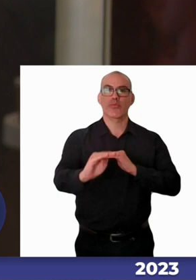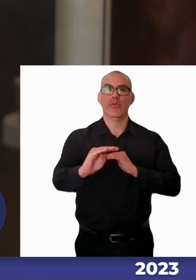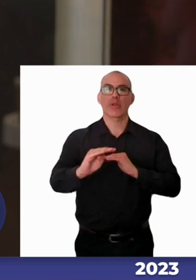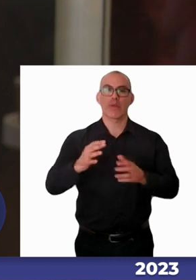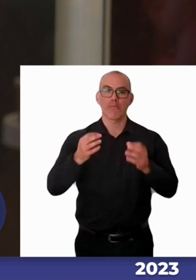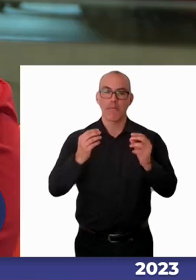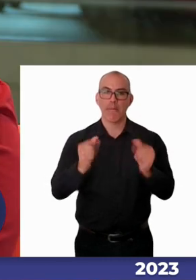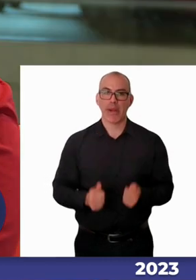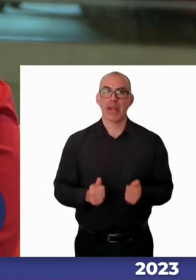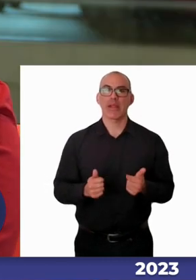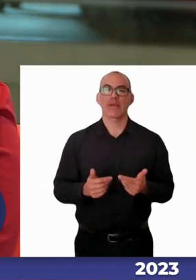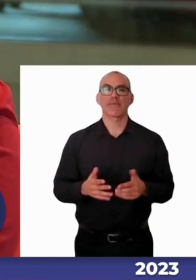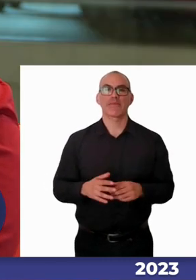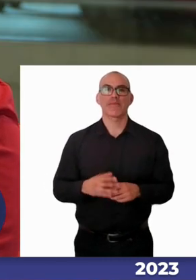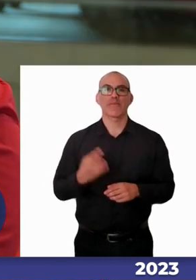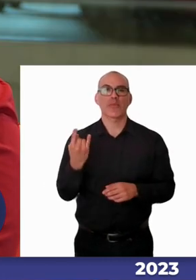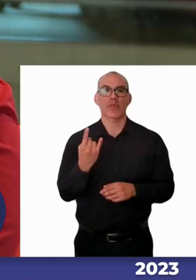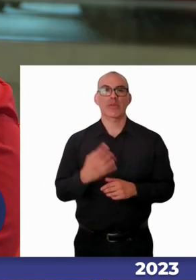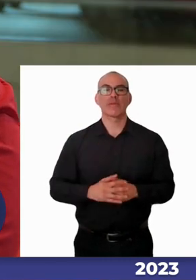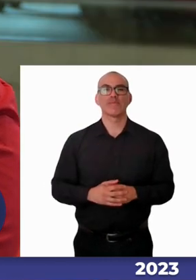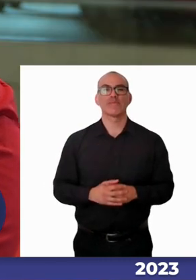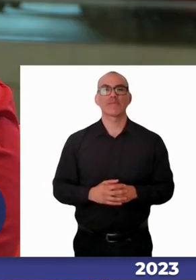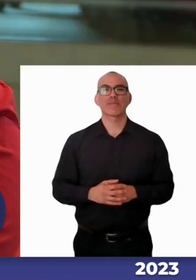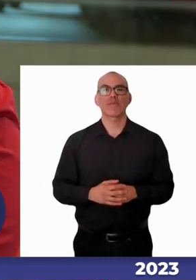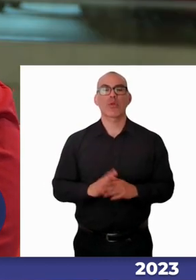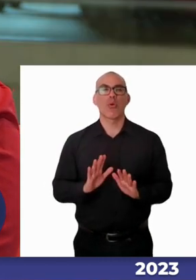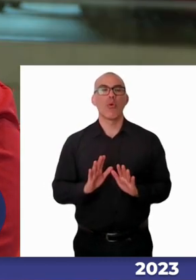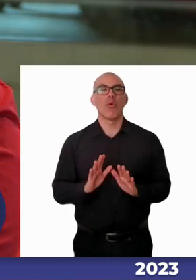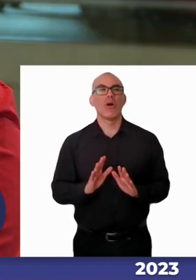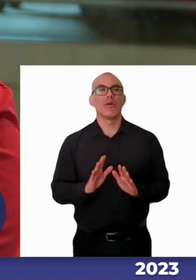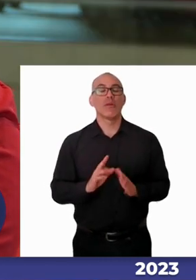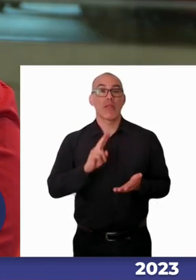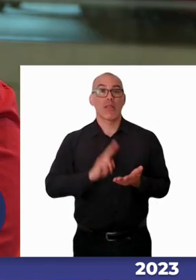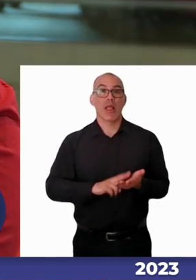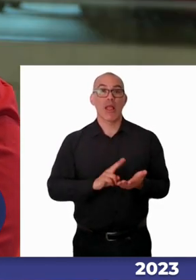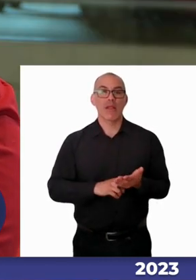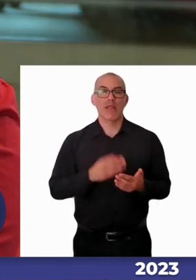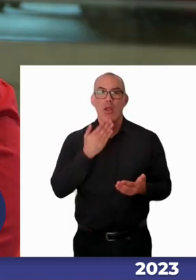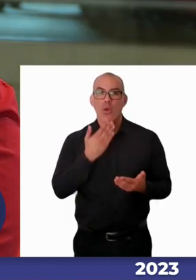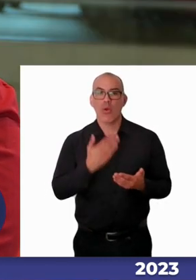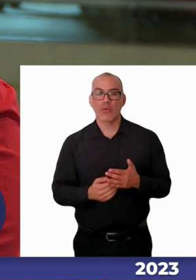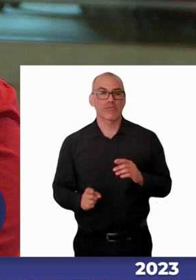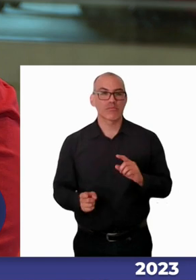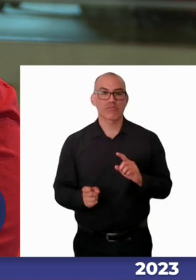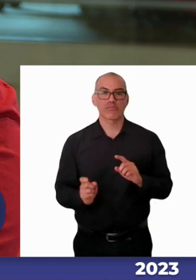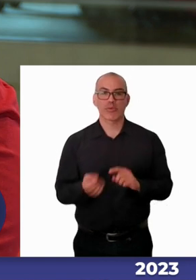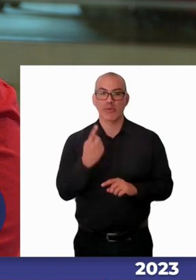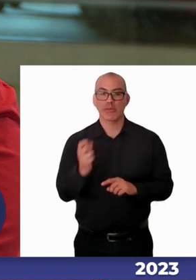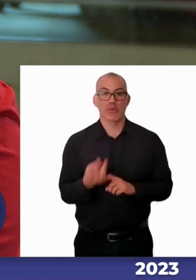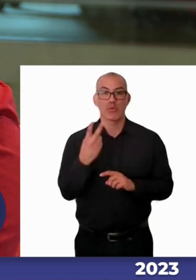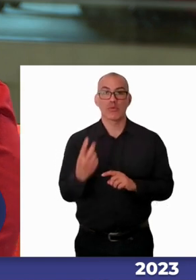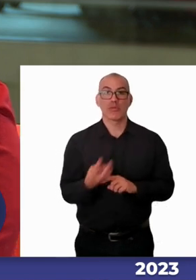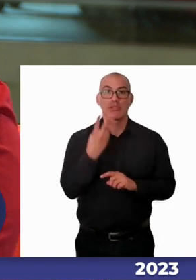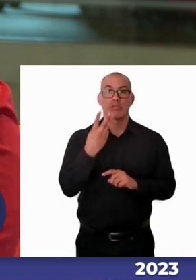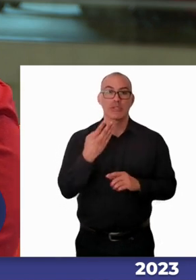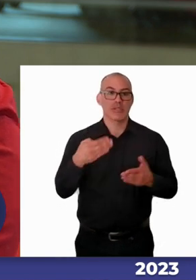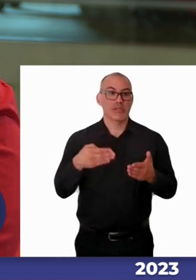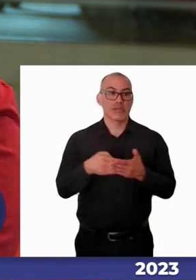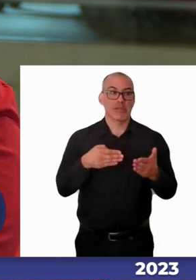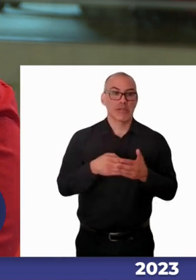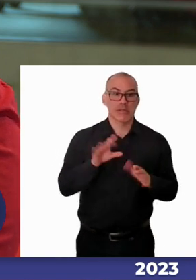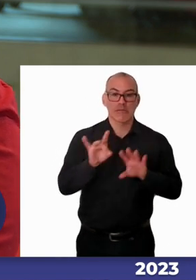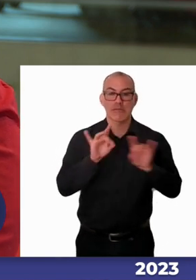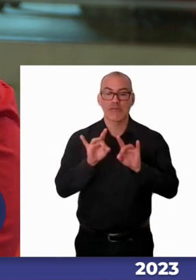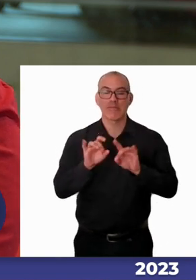los primeros vestigios de esta barrera son sobre todo la información o sea